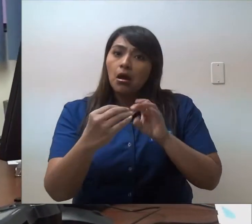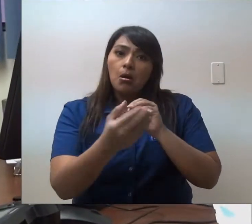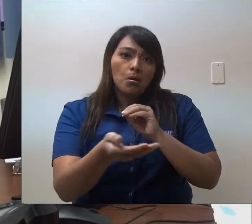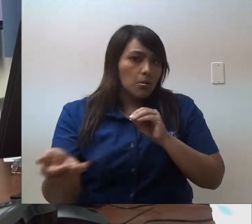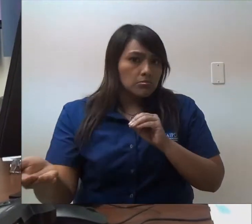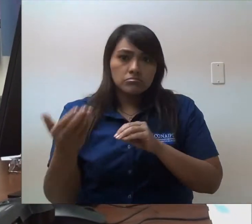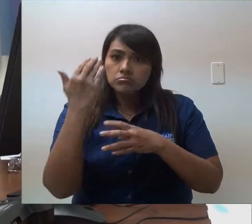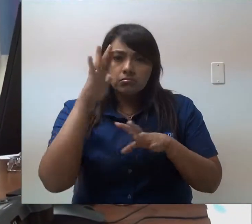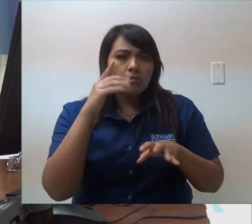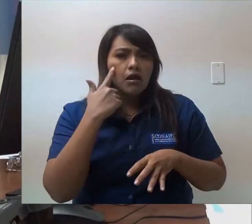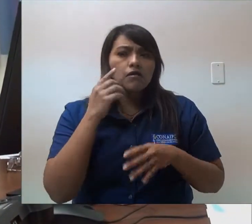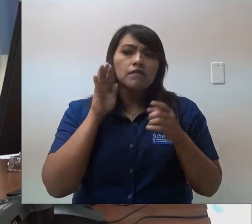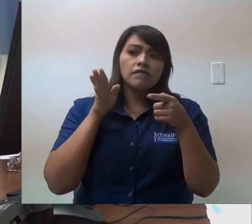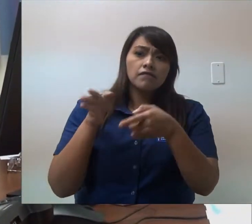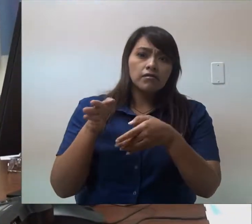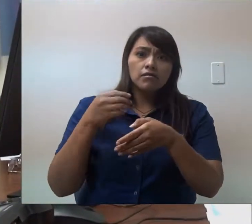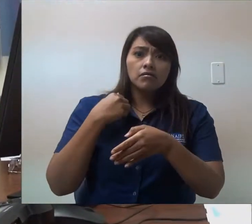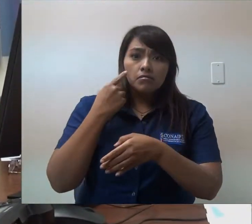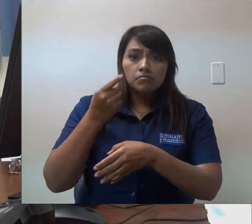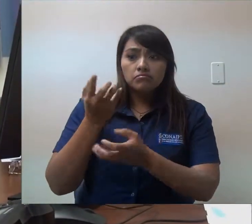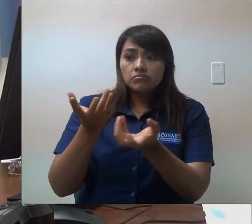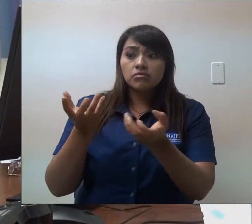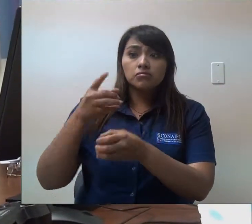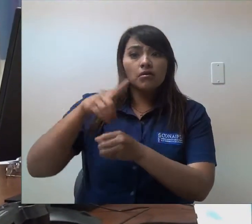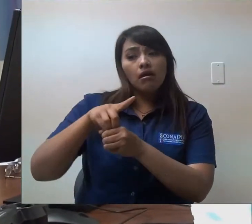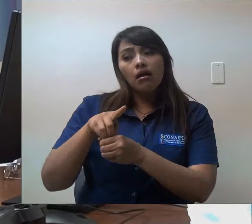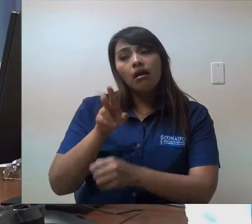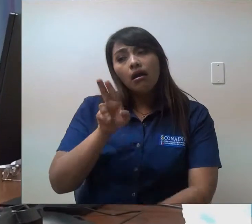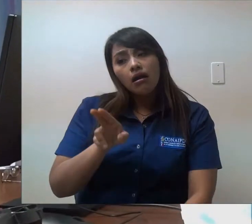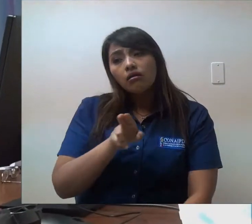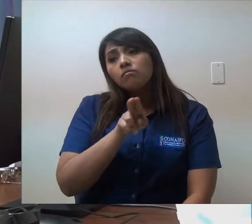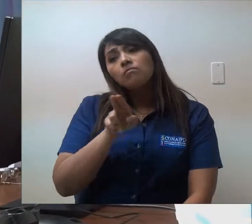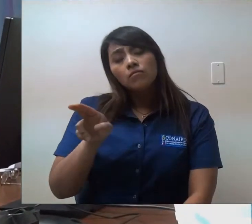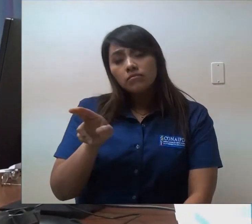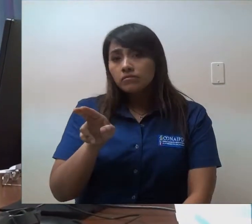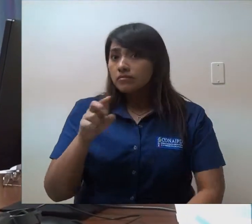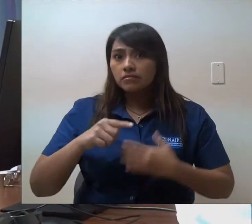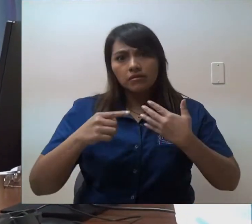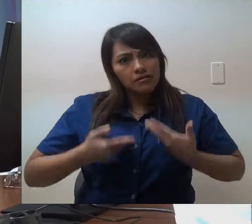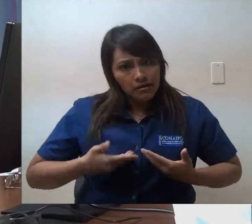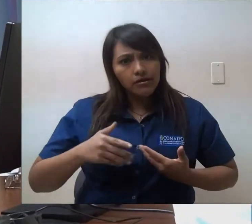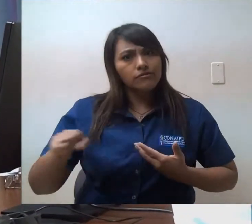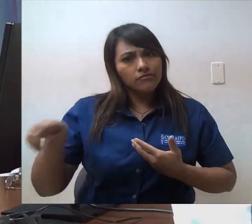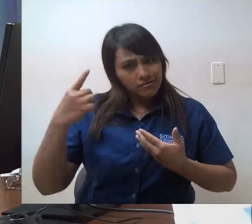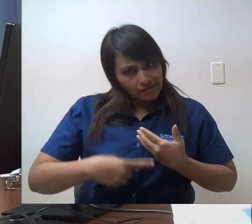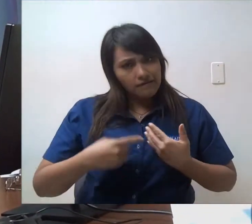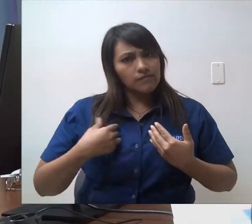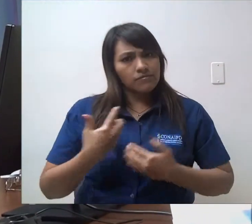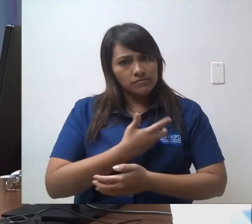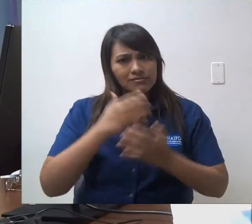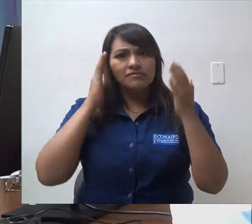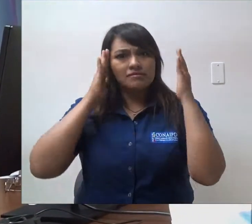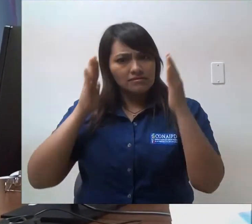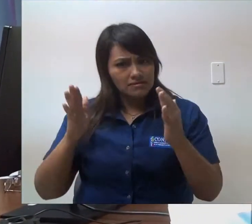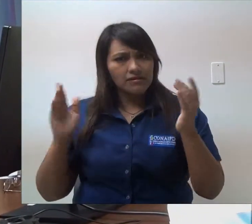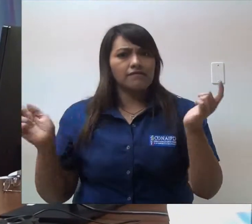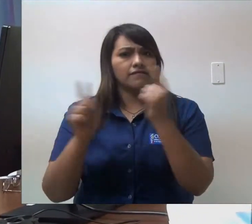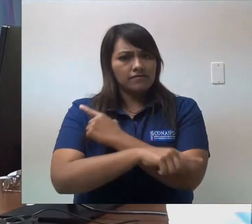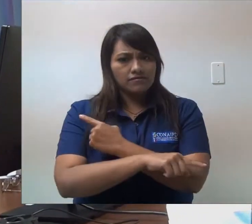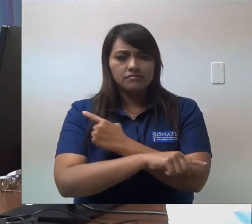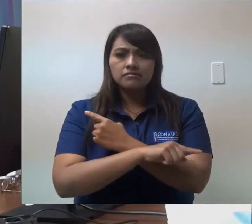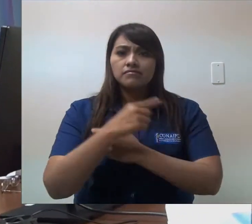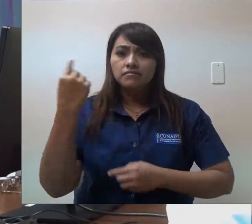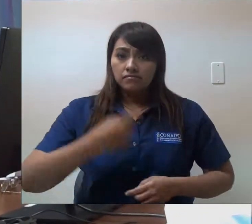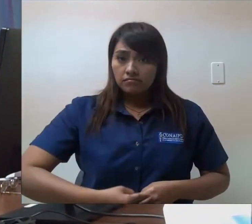por los medios porque muchas veces vemos a las personas con discapacidad como sujetos de lástima y no como sujetos de derechos